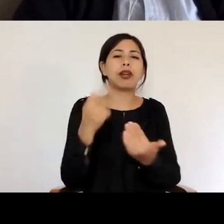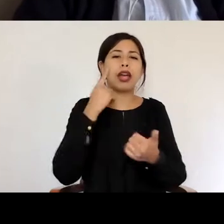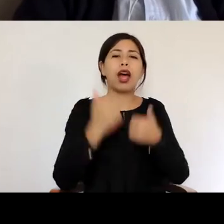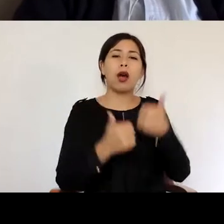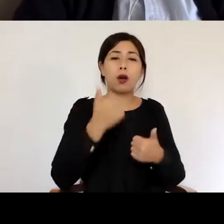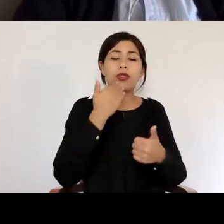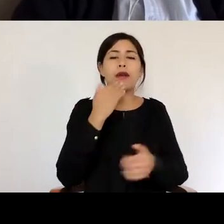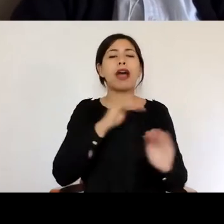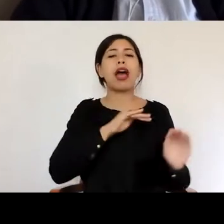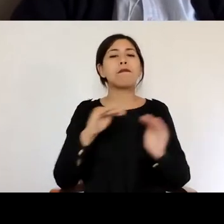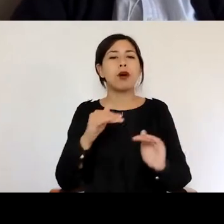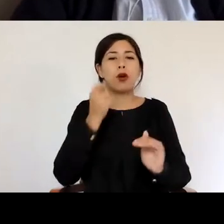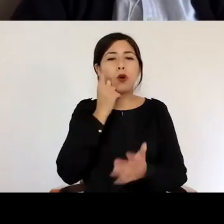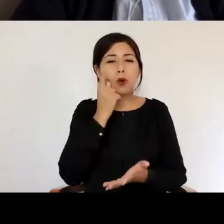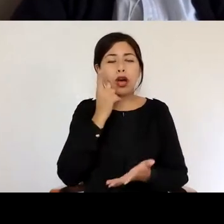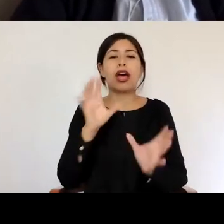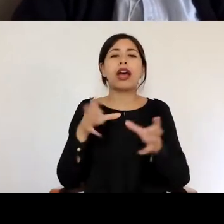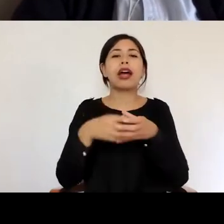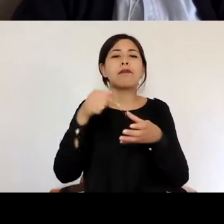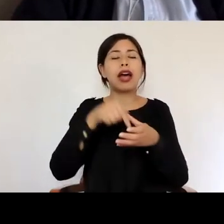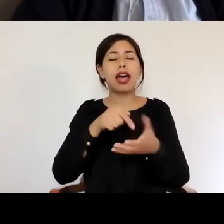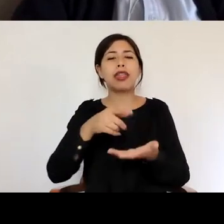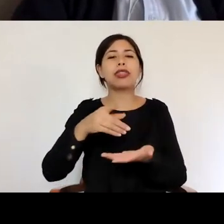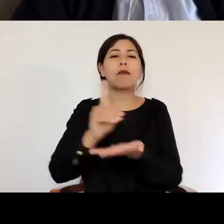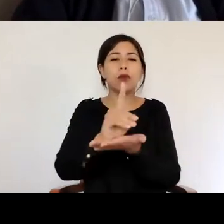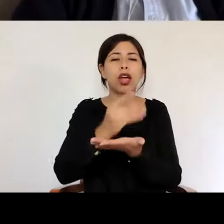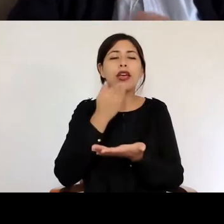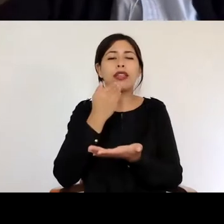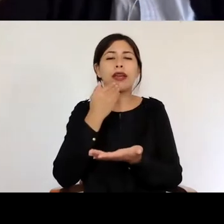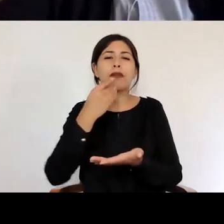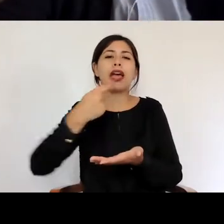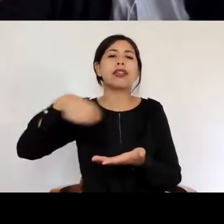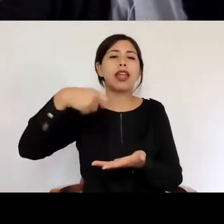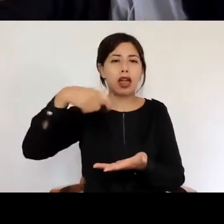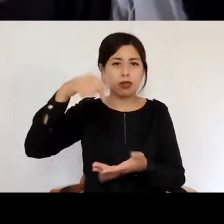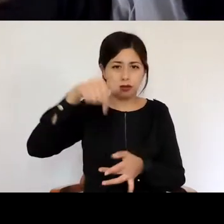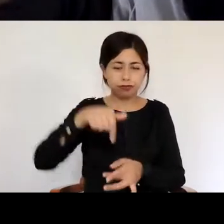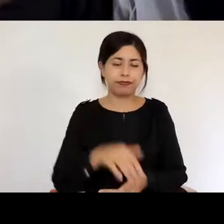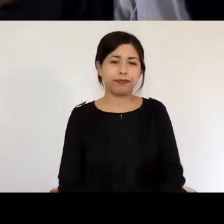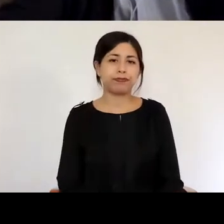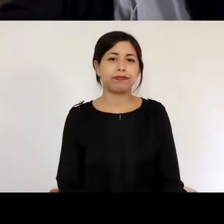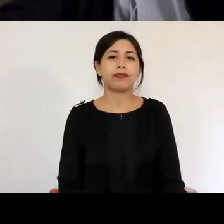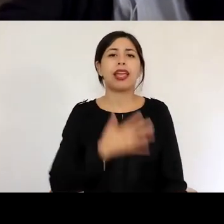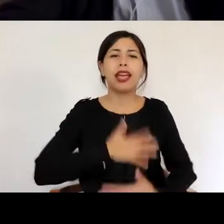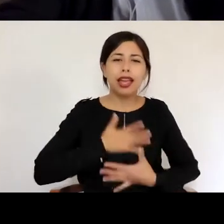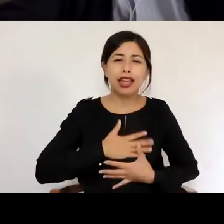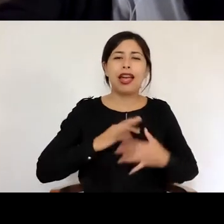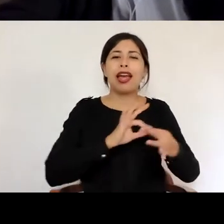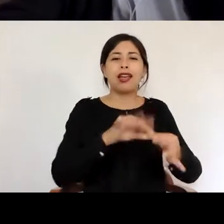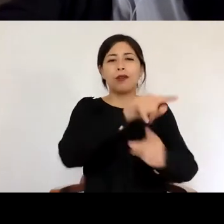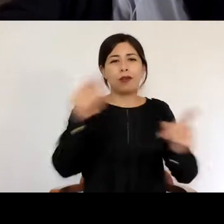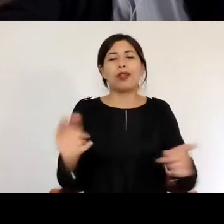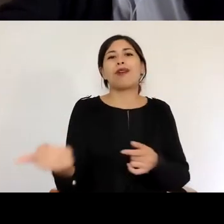Cámara de Diputados y del Senado de la República. También agradezco a ustedes por su presencia esta mañana y quisiera hacer un